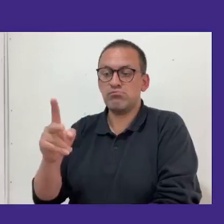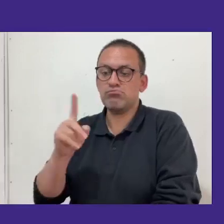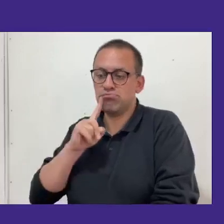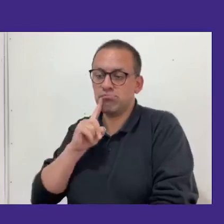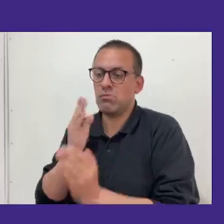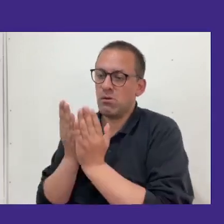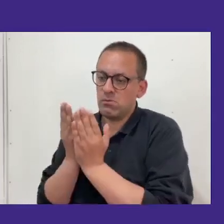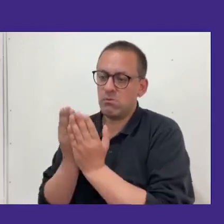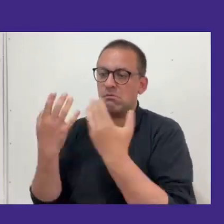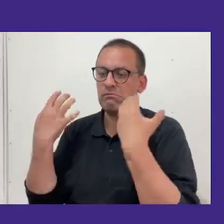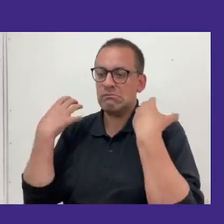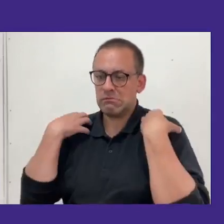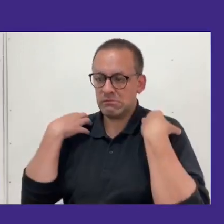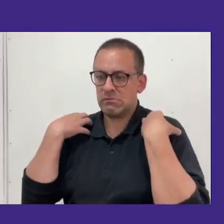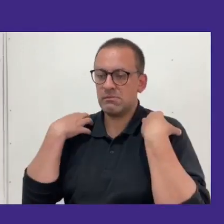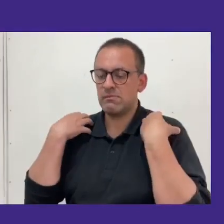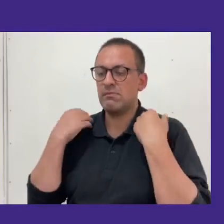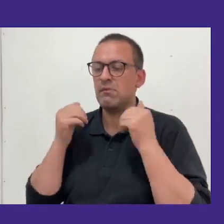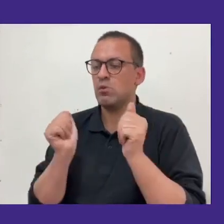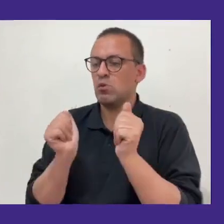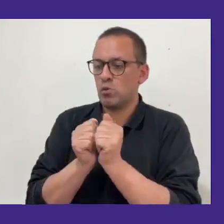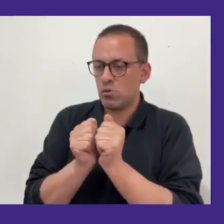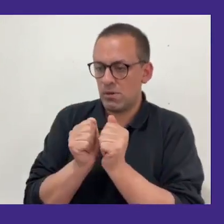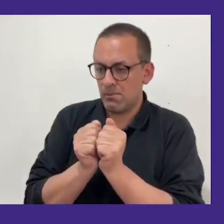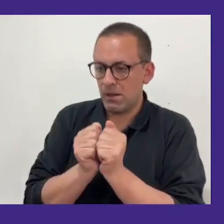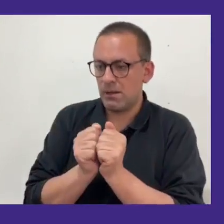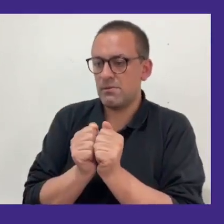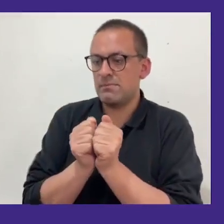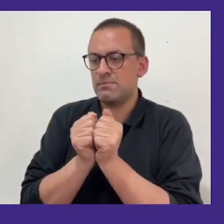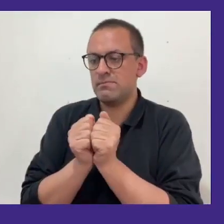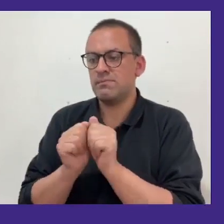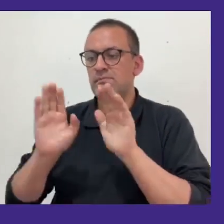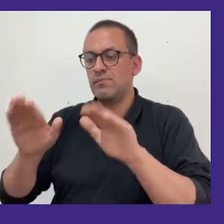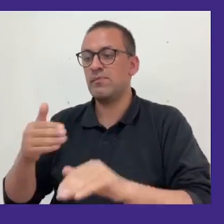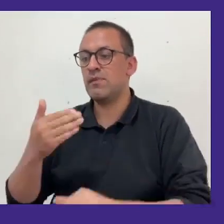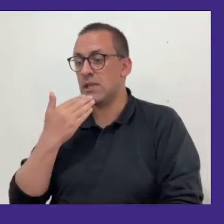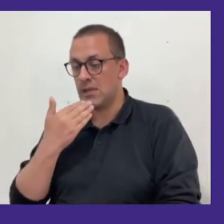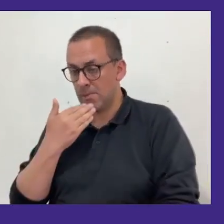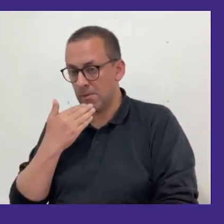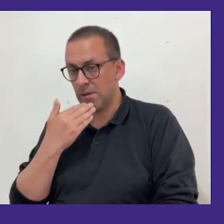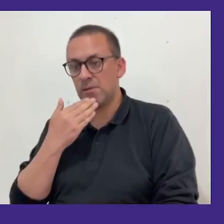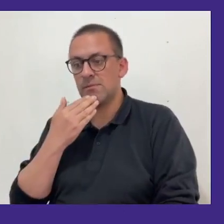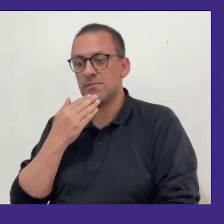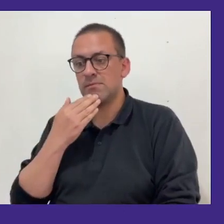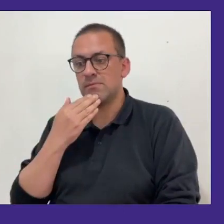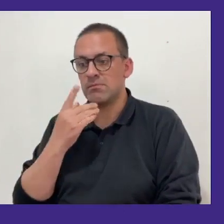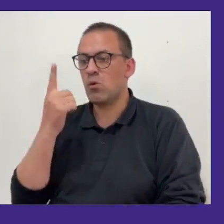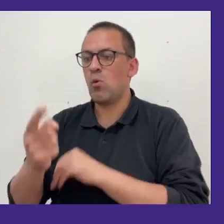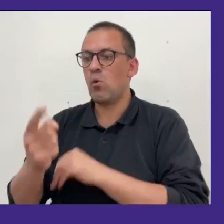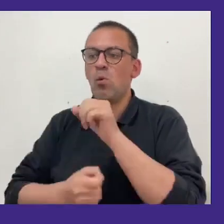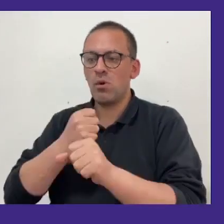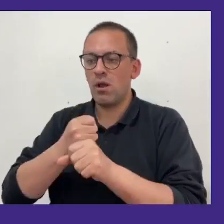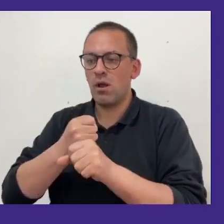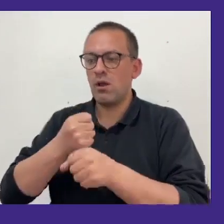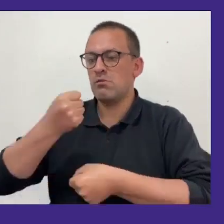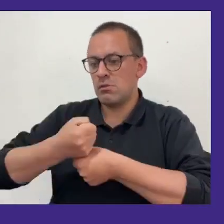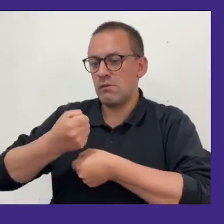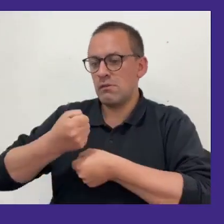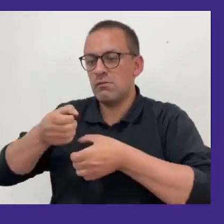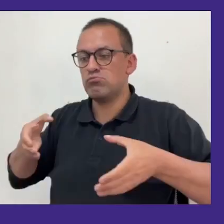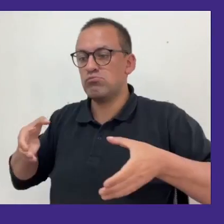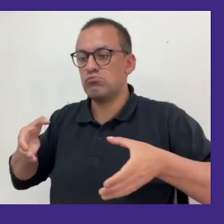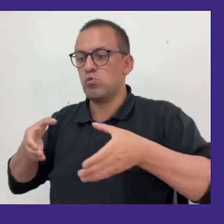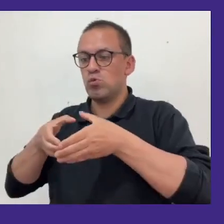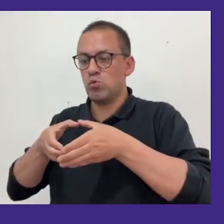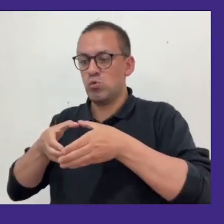estudiantiles es tutor a par pero también ha estado llevado más de un año trabajando con su equipo en